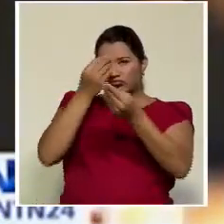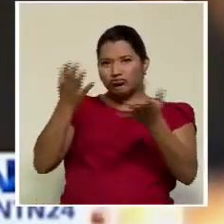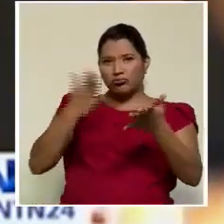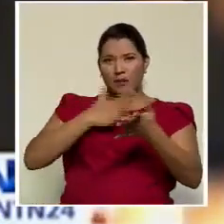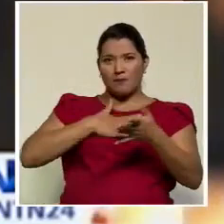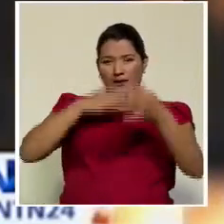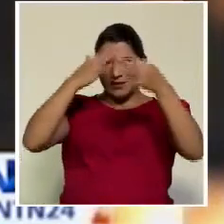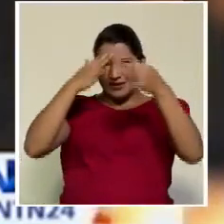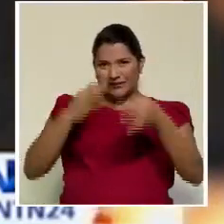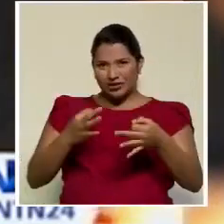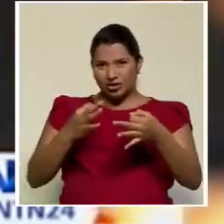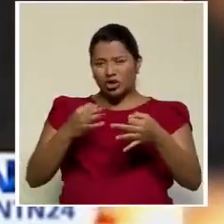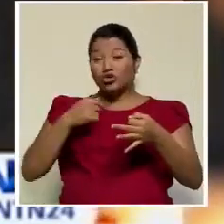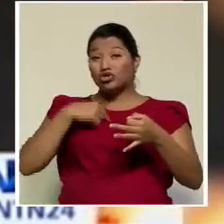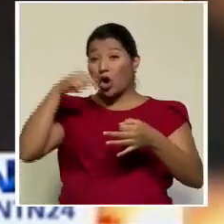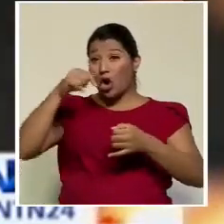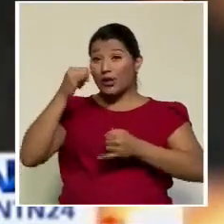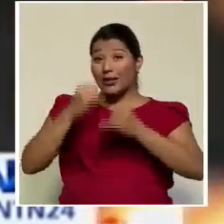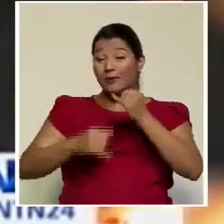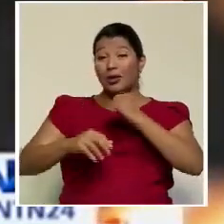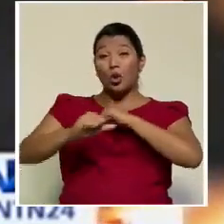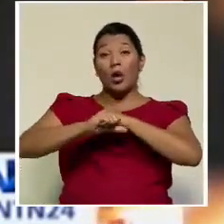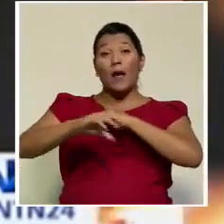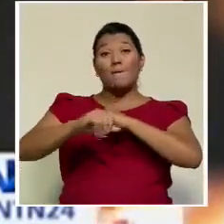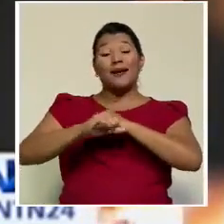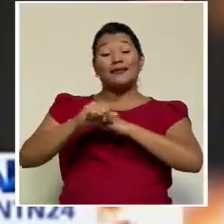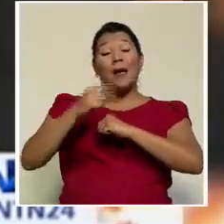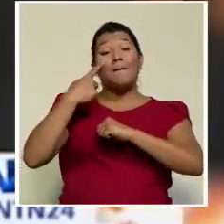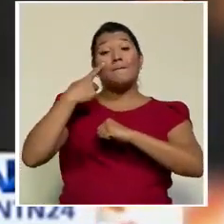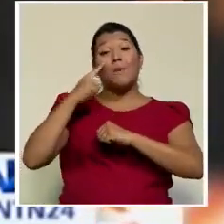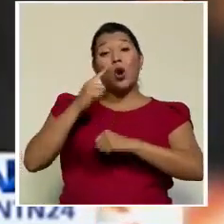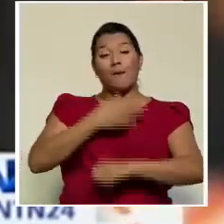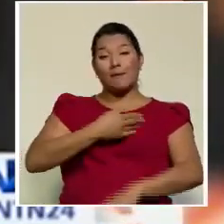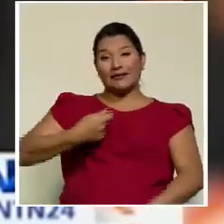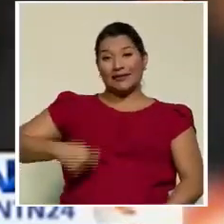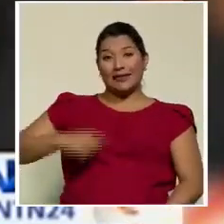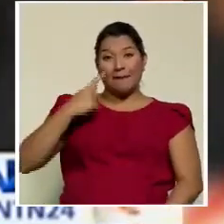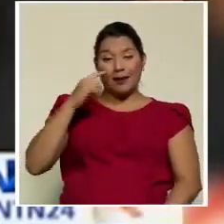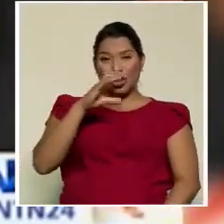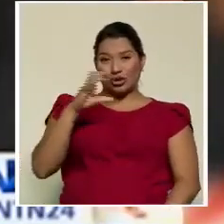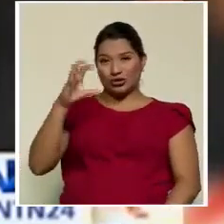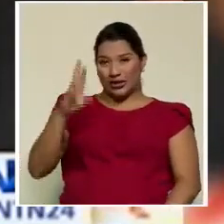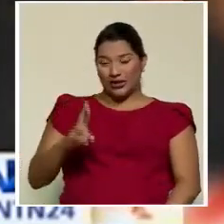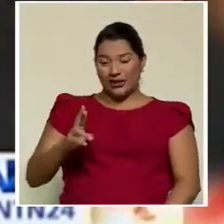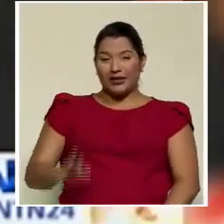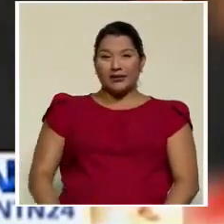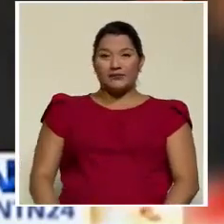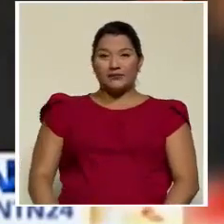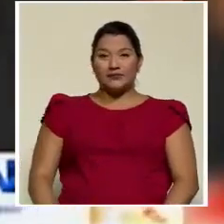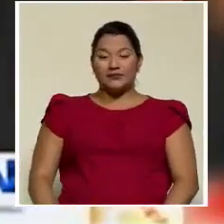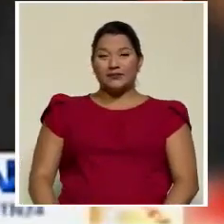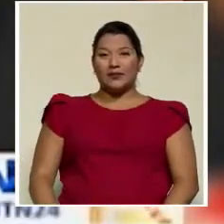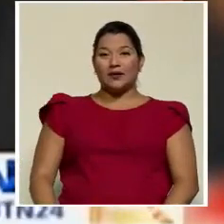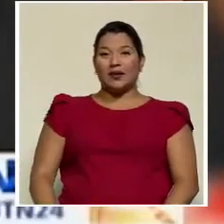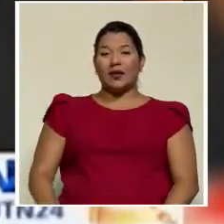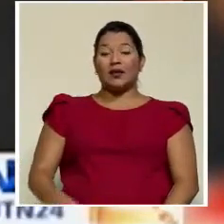de concluir hoy esta campaña por la presidencia de la República. La